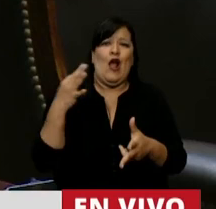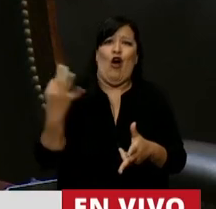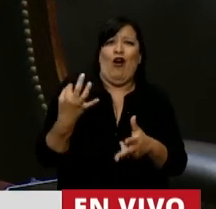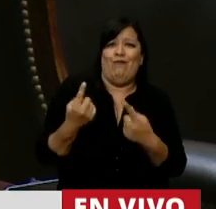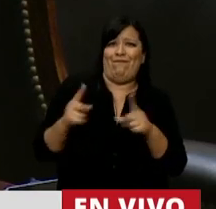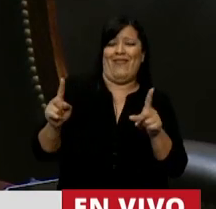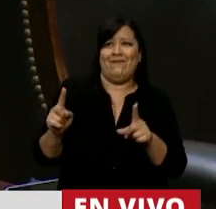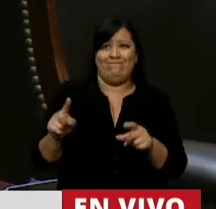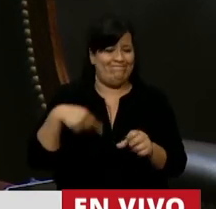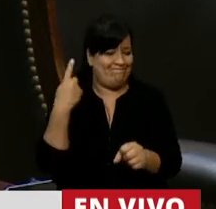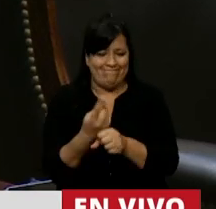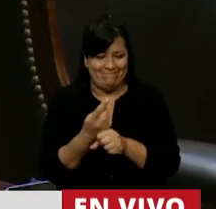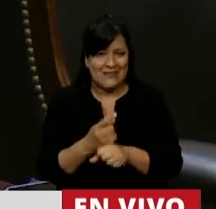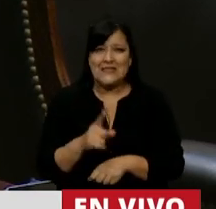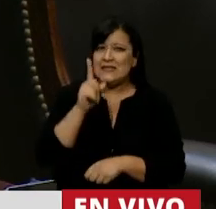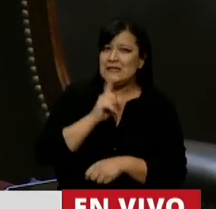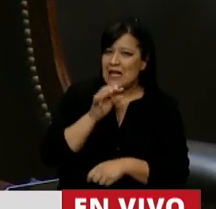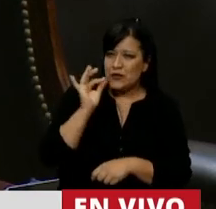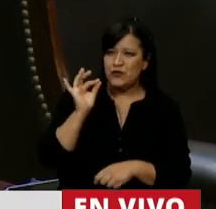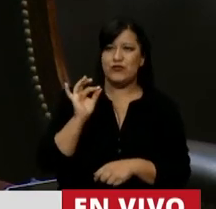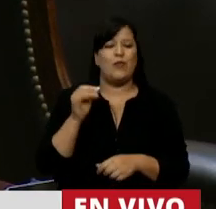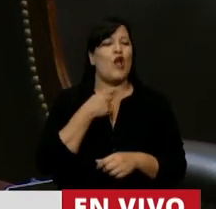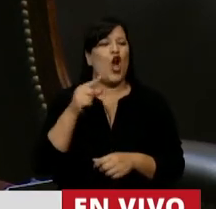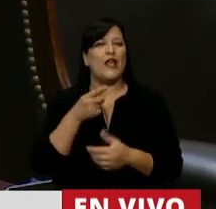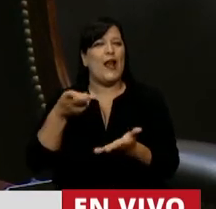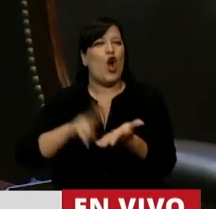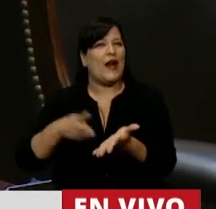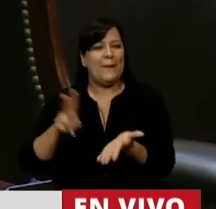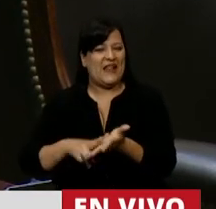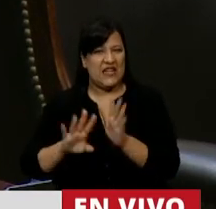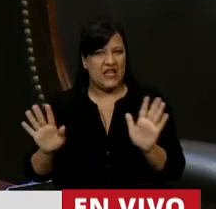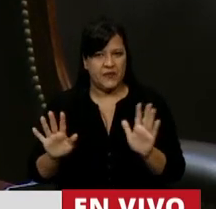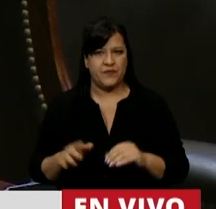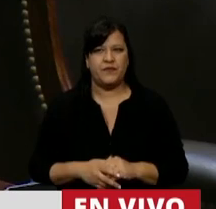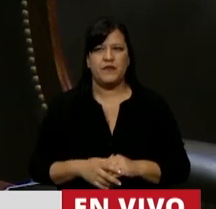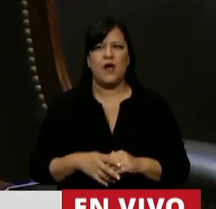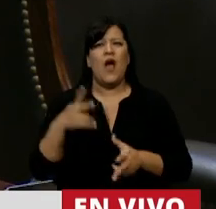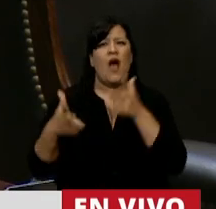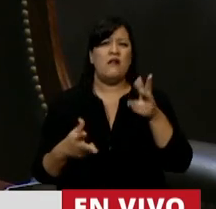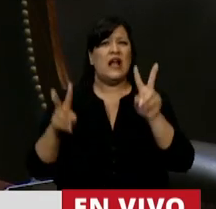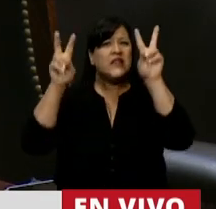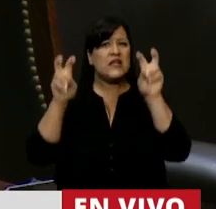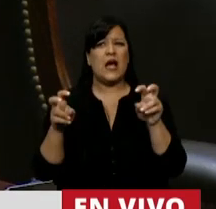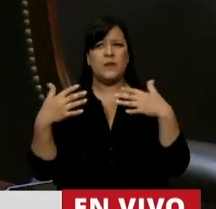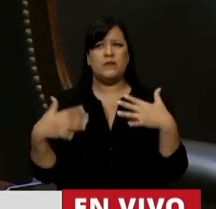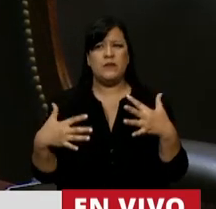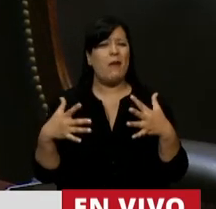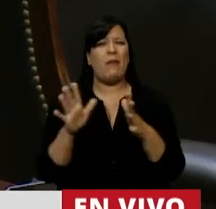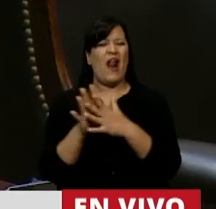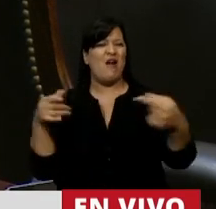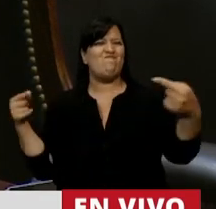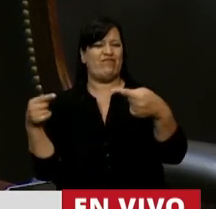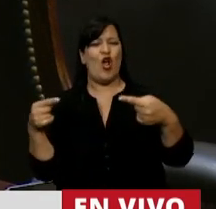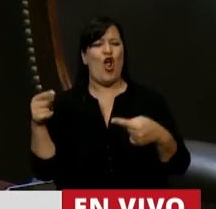intentar no repetir y cómo hablar de un tema para no confrontar,